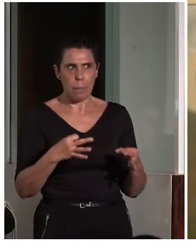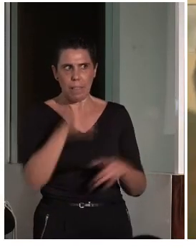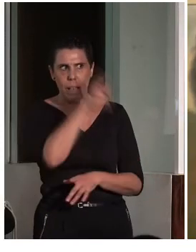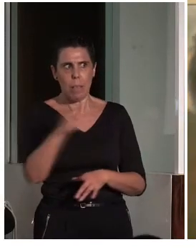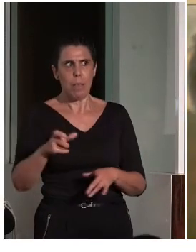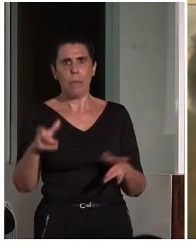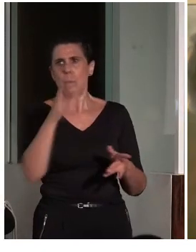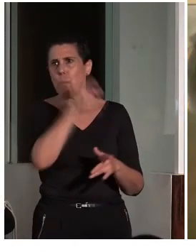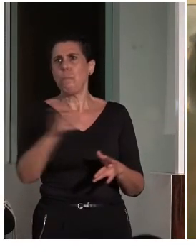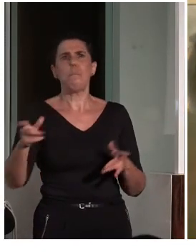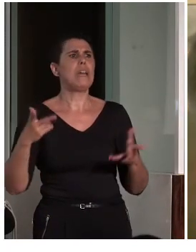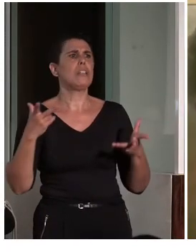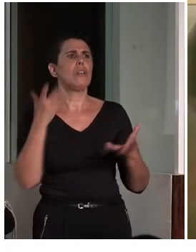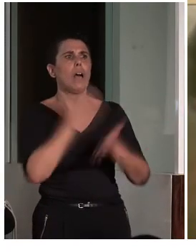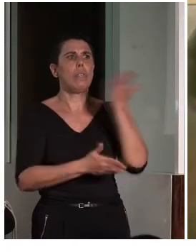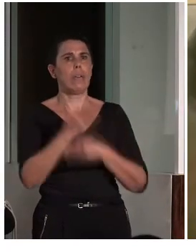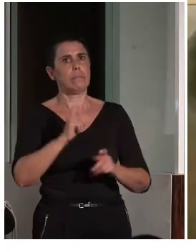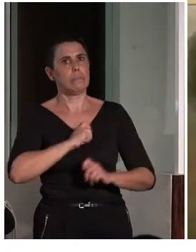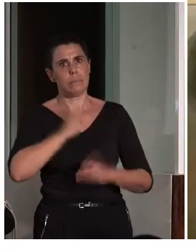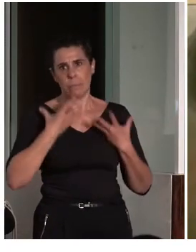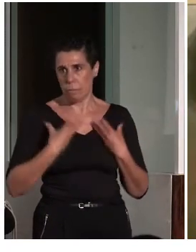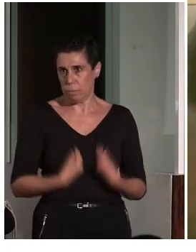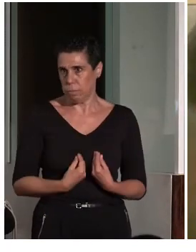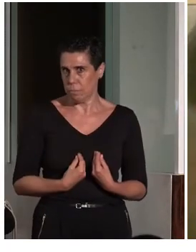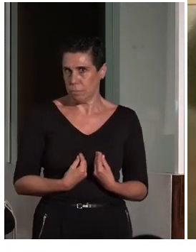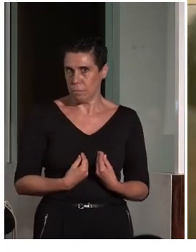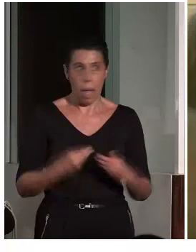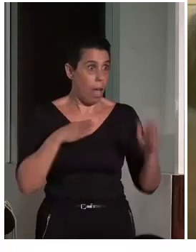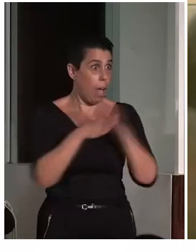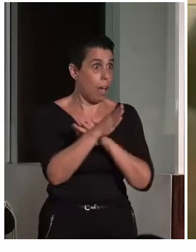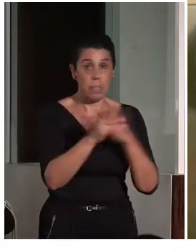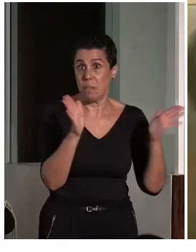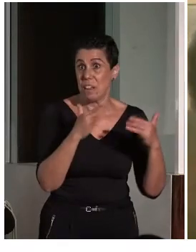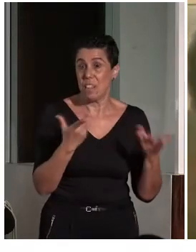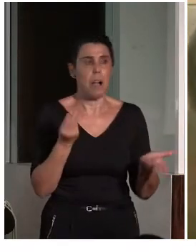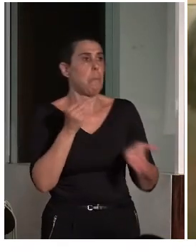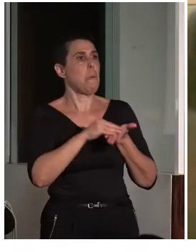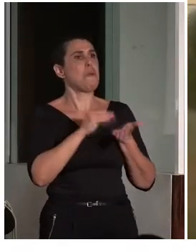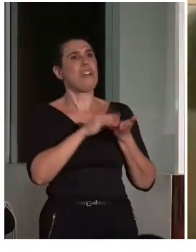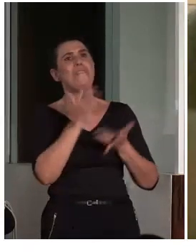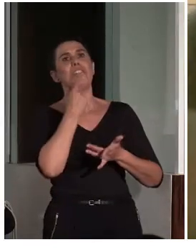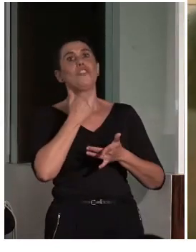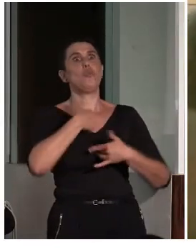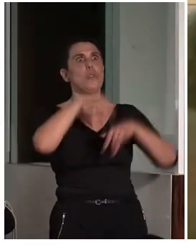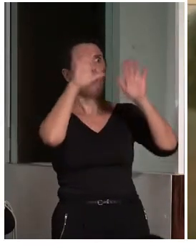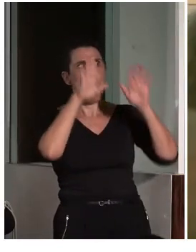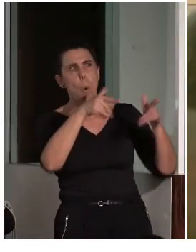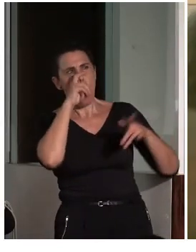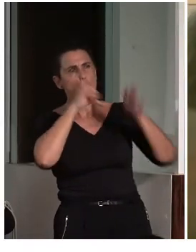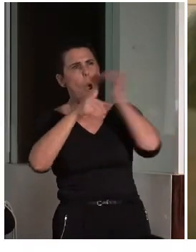prácticamente inaccesible. Y claro, no basta, como se nos dicen algunas veces, que se nos dice, es que es un yacimiento.